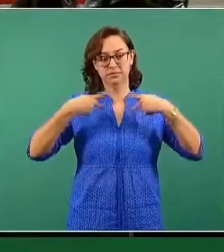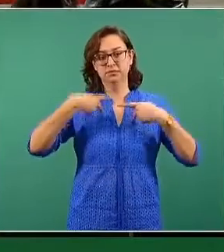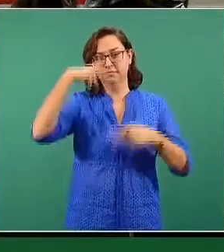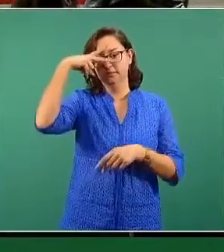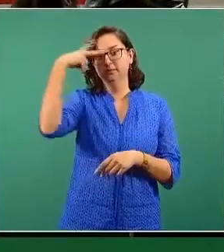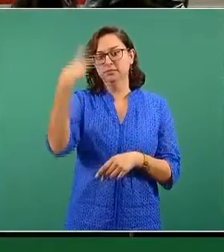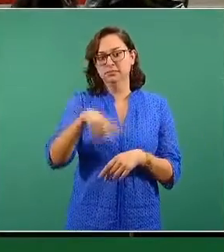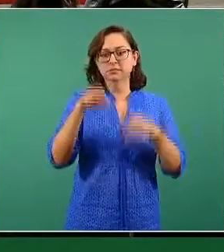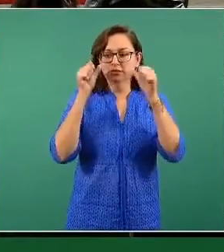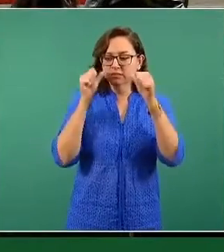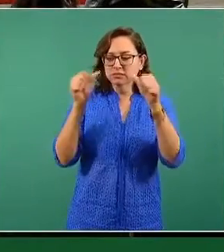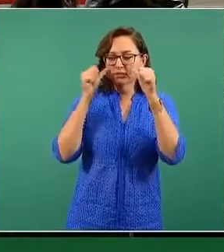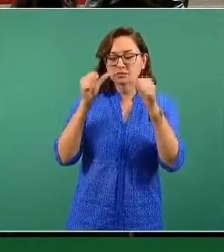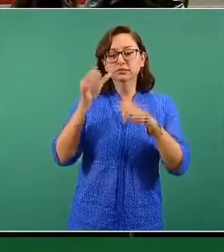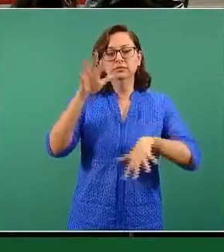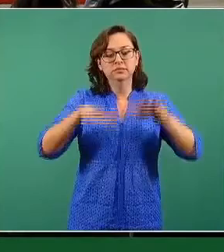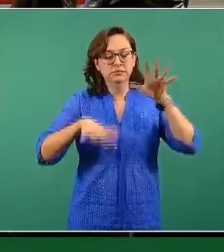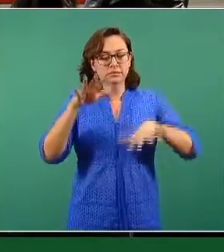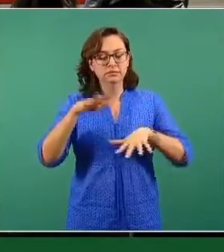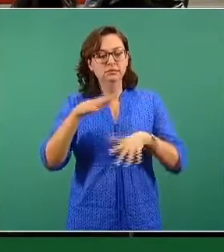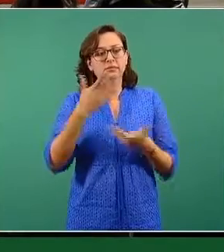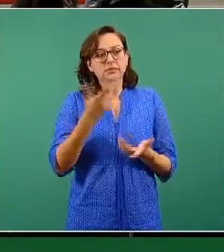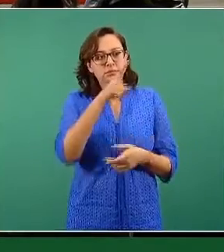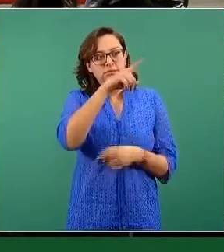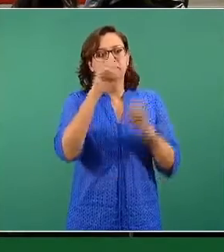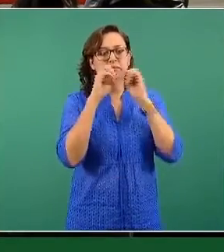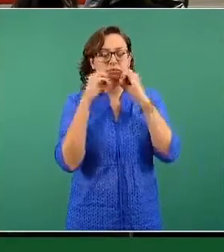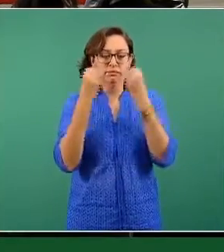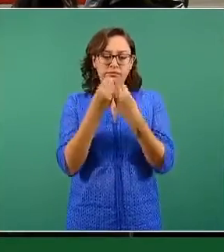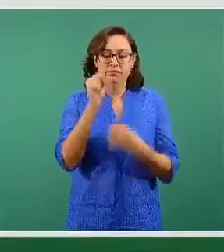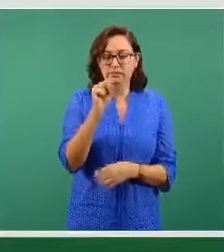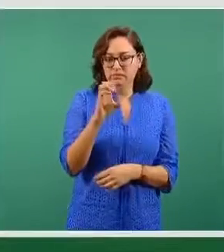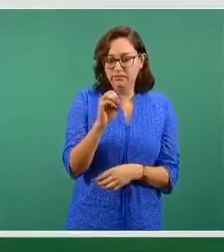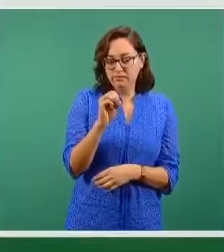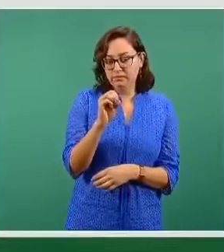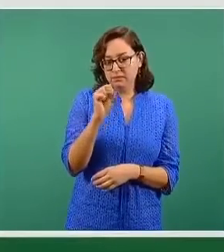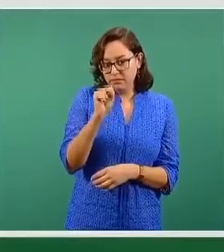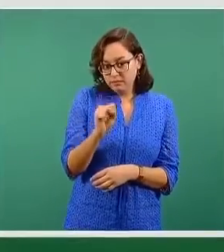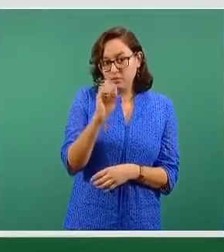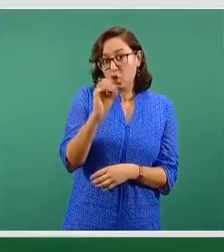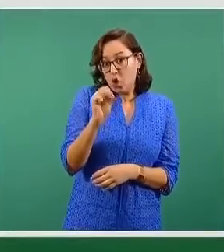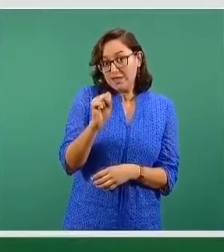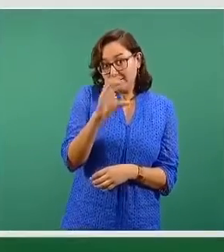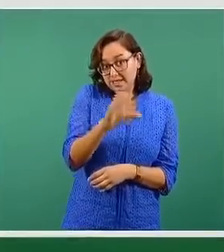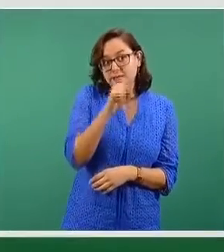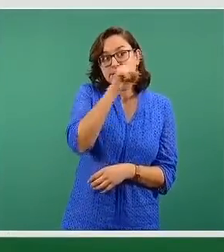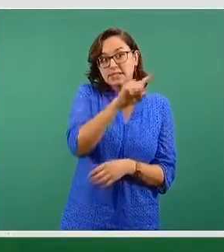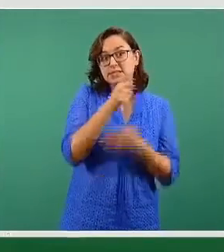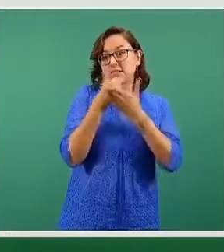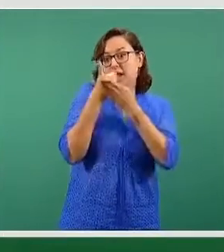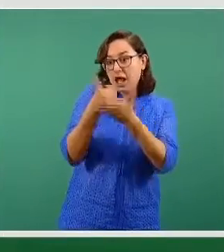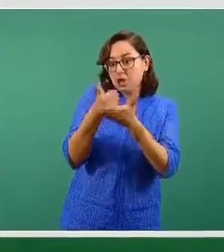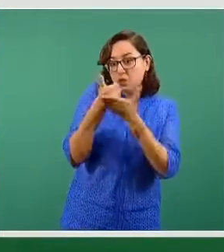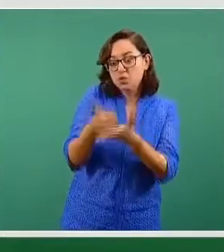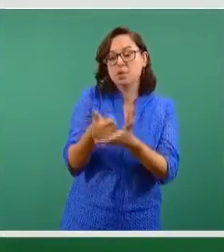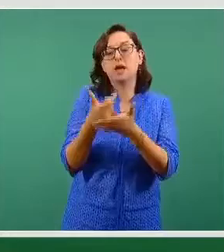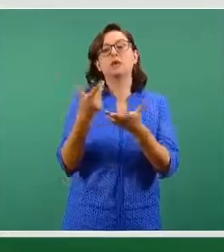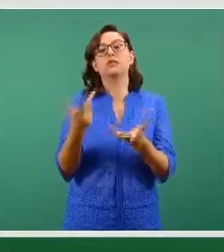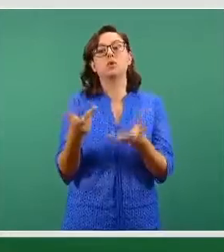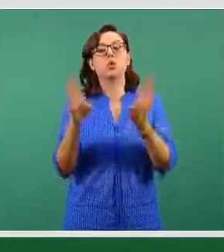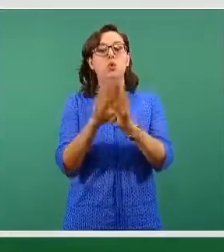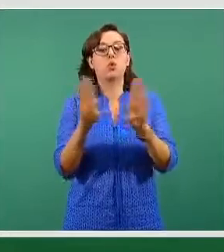algunos casos, estas organizaciones sociales reciben financiamiento de las ventanillas, son